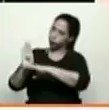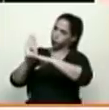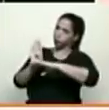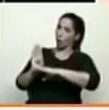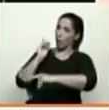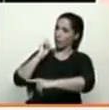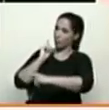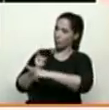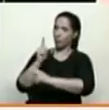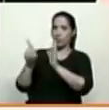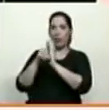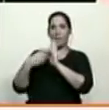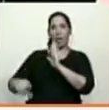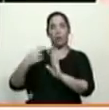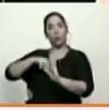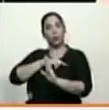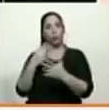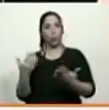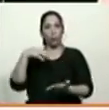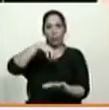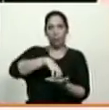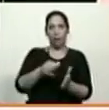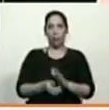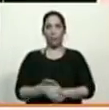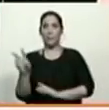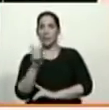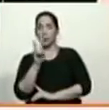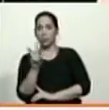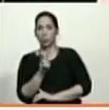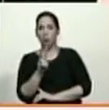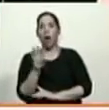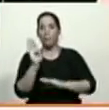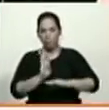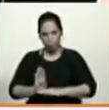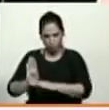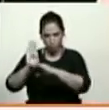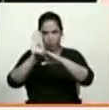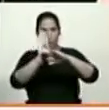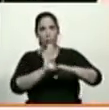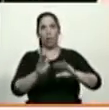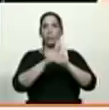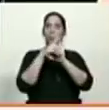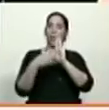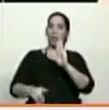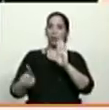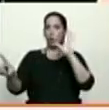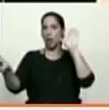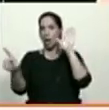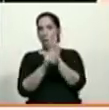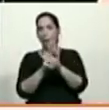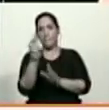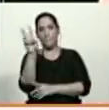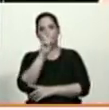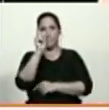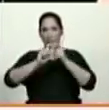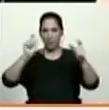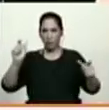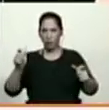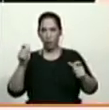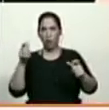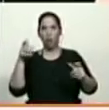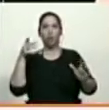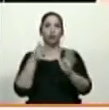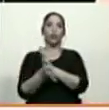deber de nosotros como un Estado, el Estado venezolano resguardará los derechos legítimos de los venezolanos. Sobre los falsos